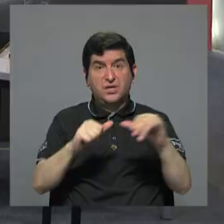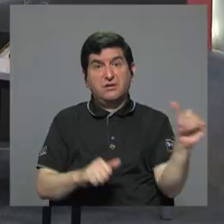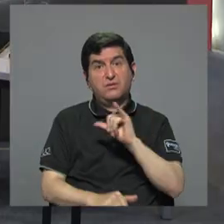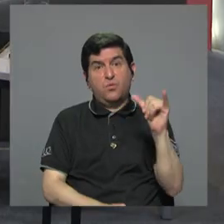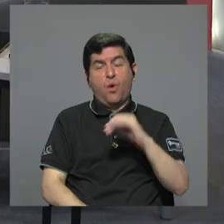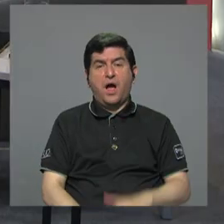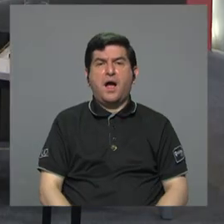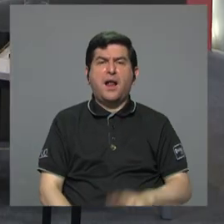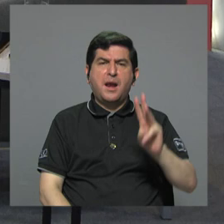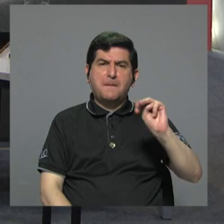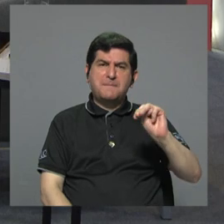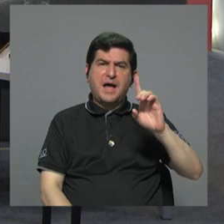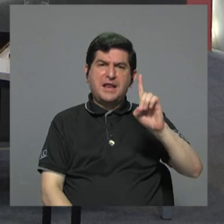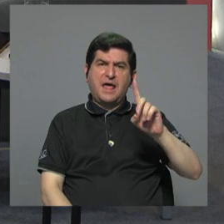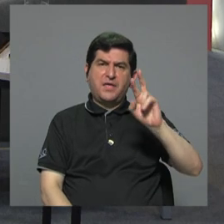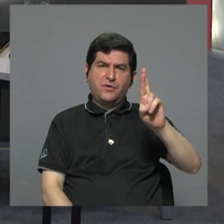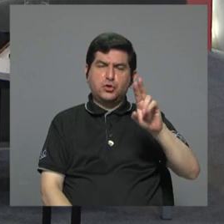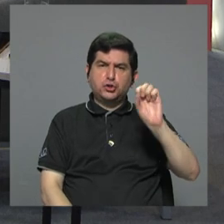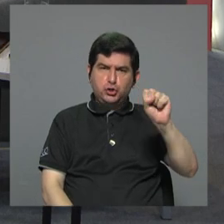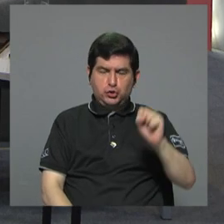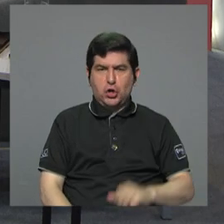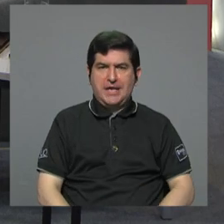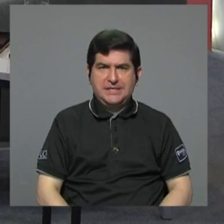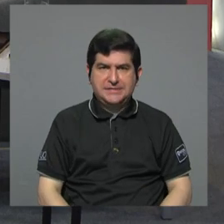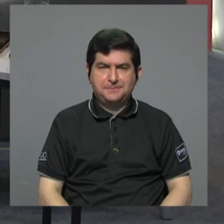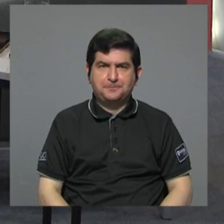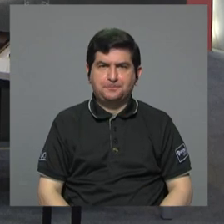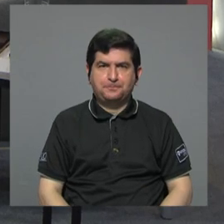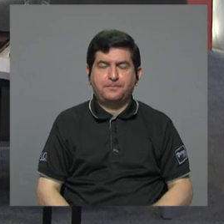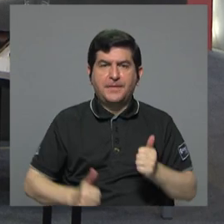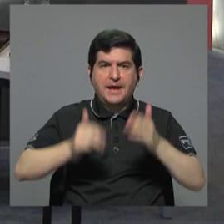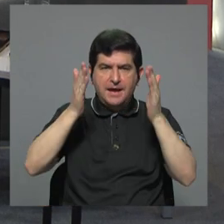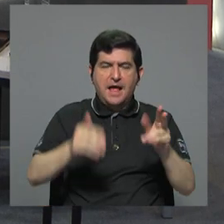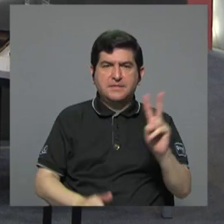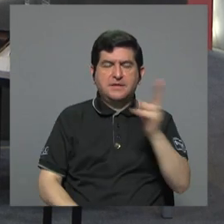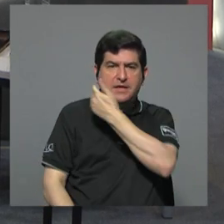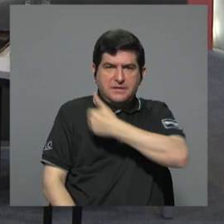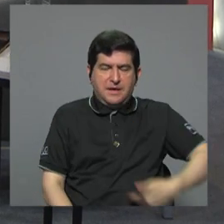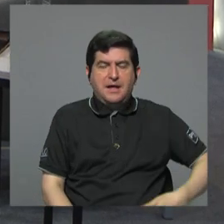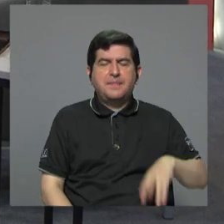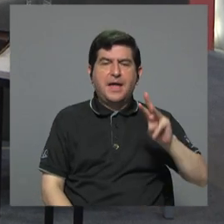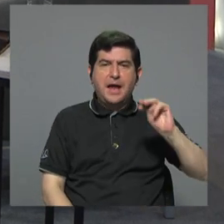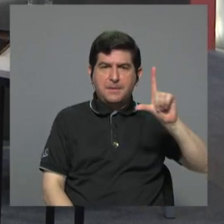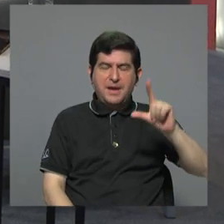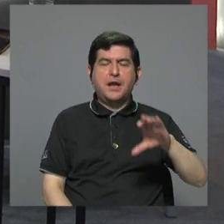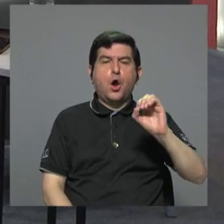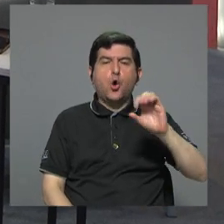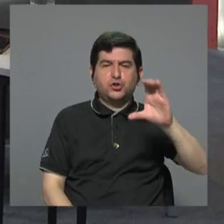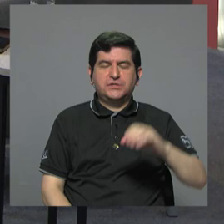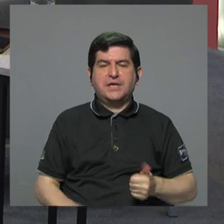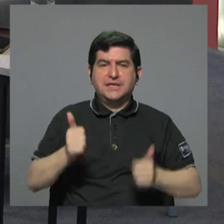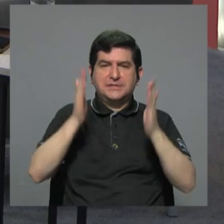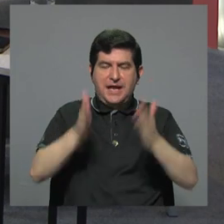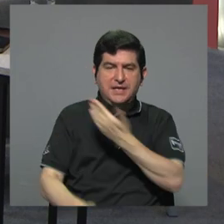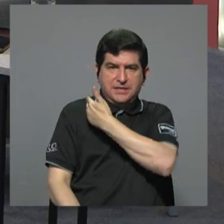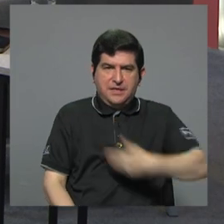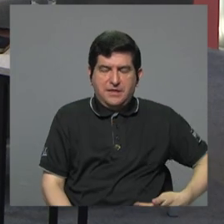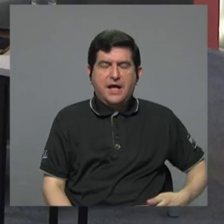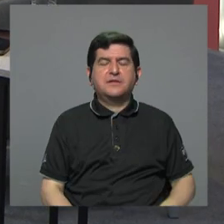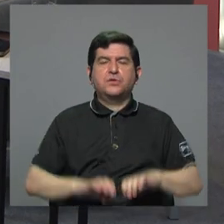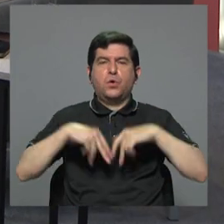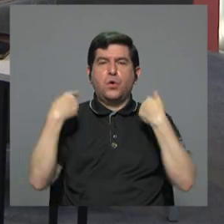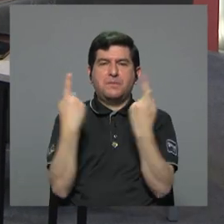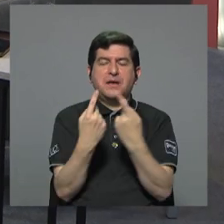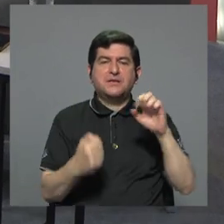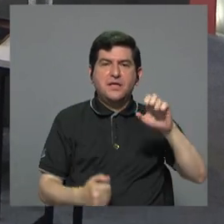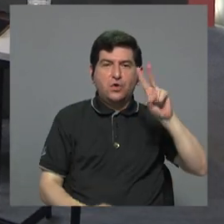misma. María Rocío Solís, candidata a la vicepresidencia del Movimiento Libertario, Oscar Campos, candidato a la presidencia del Partido de Encontro